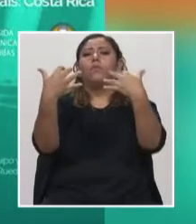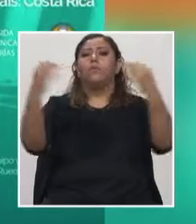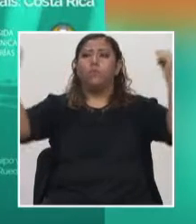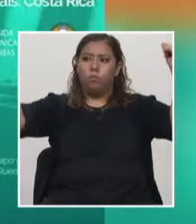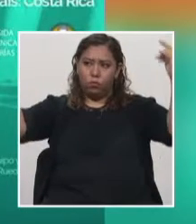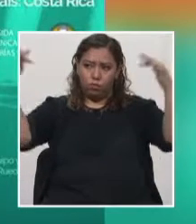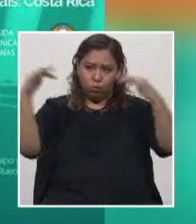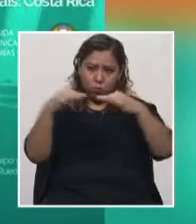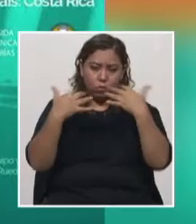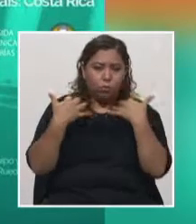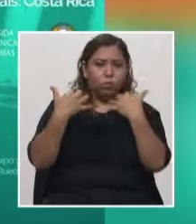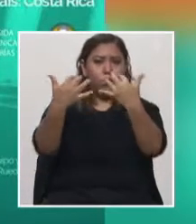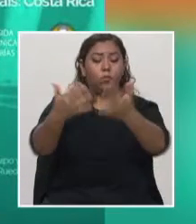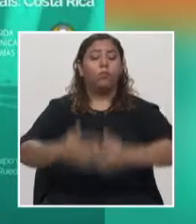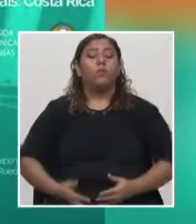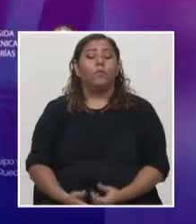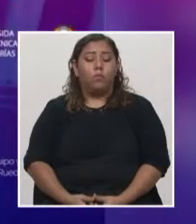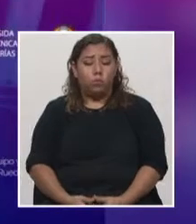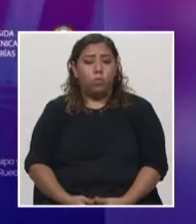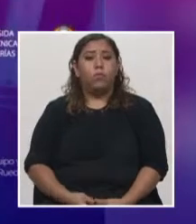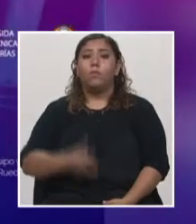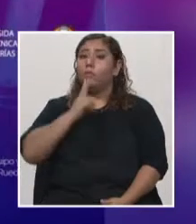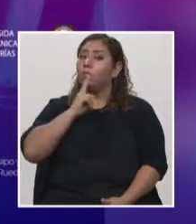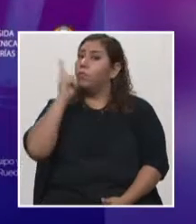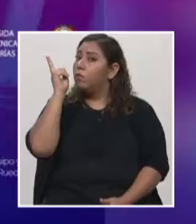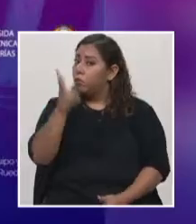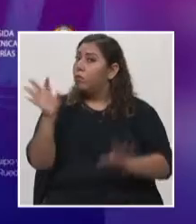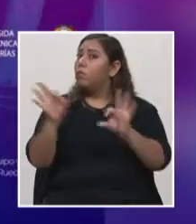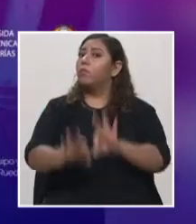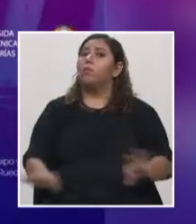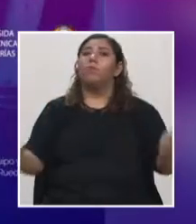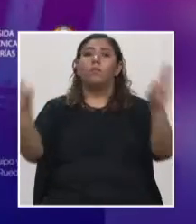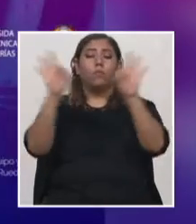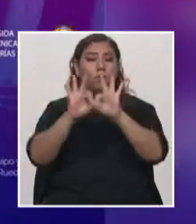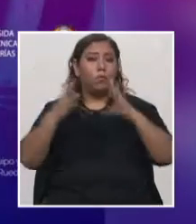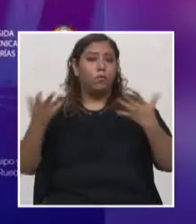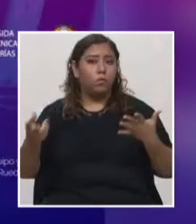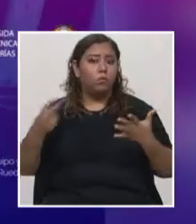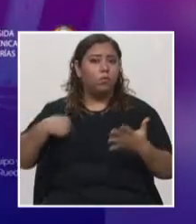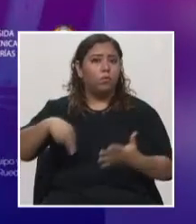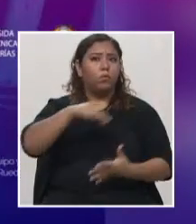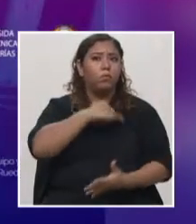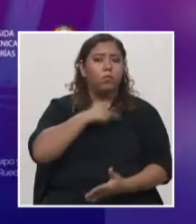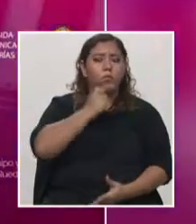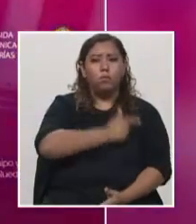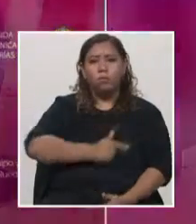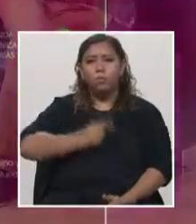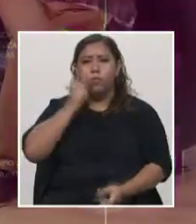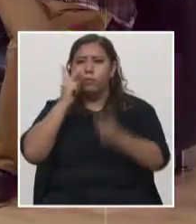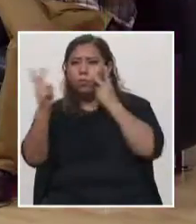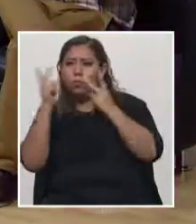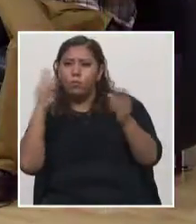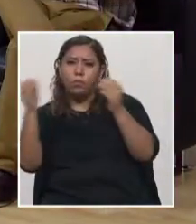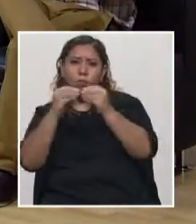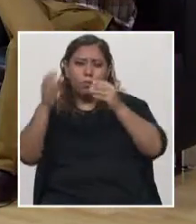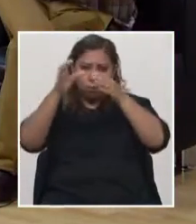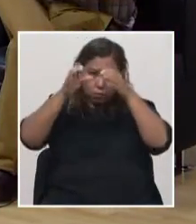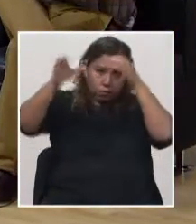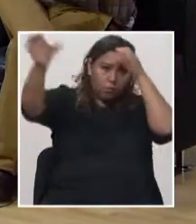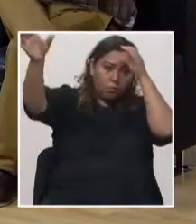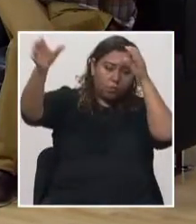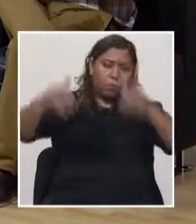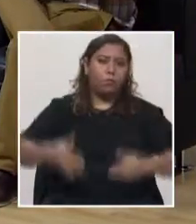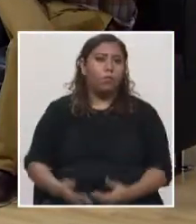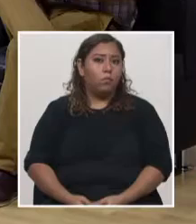es de gran importancia, lo miramos como una forma de ampliar los conocimientos técnicos